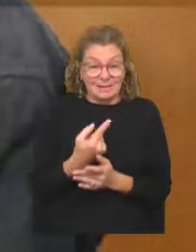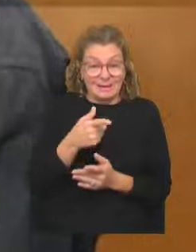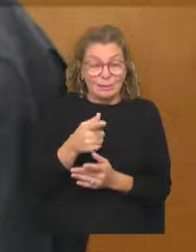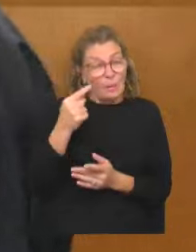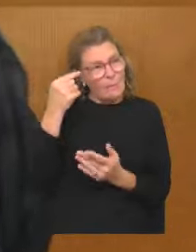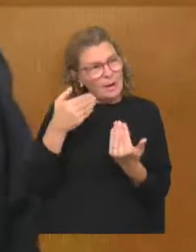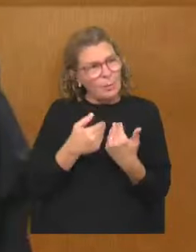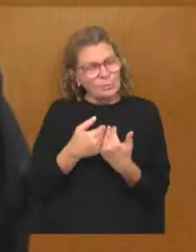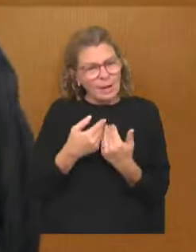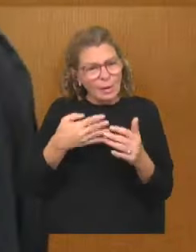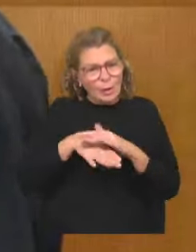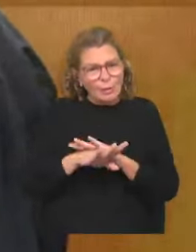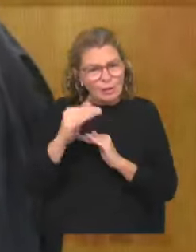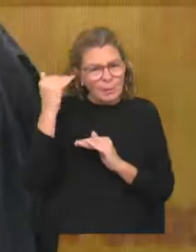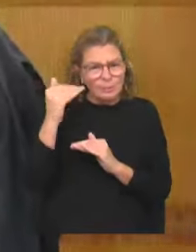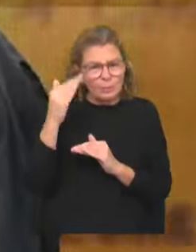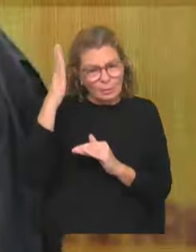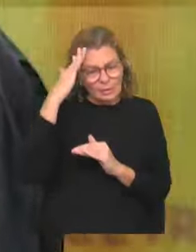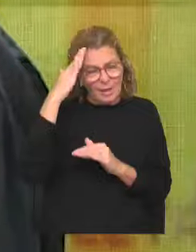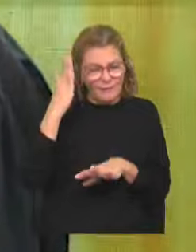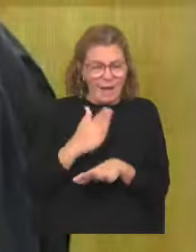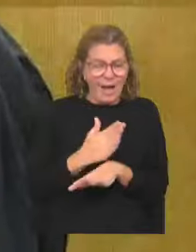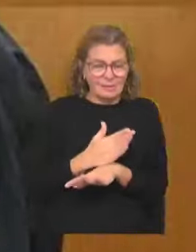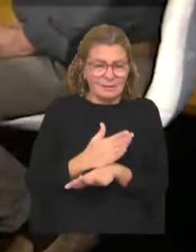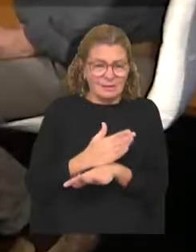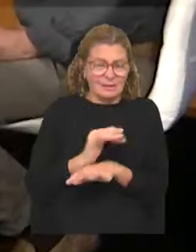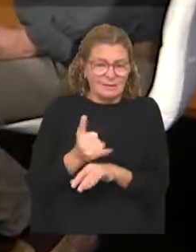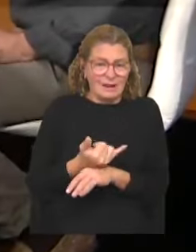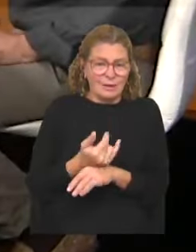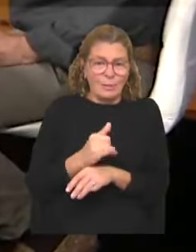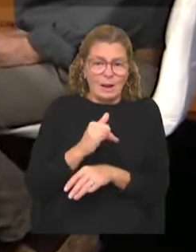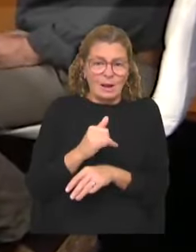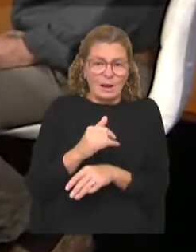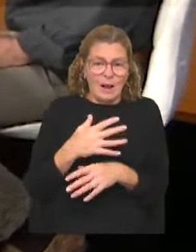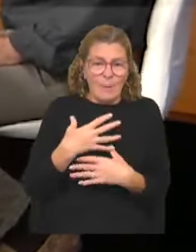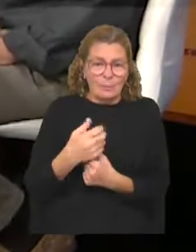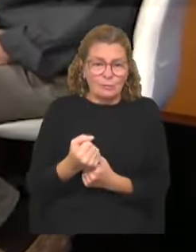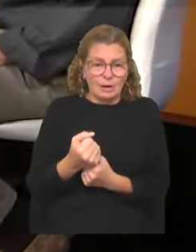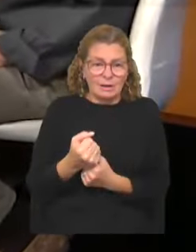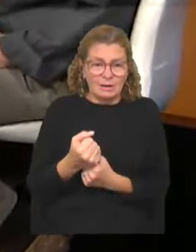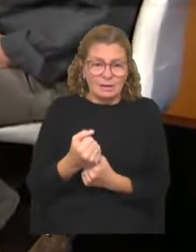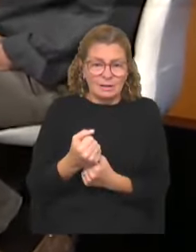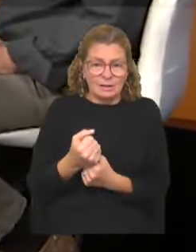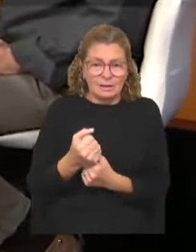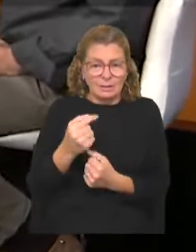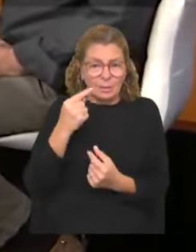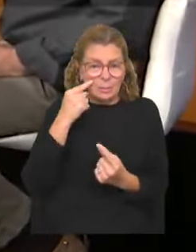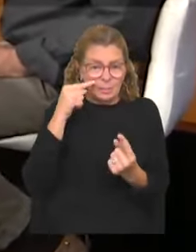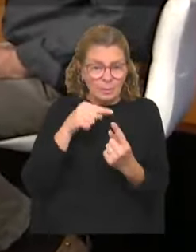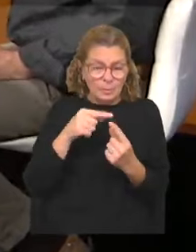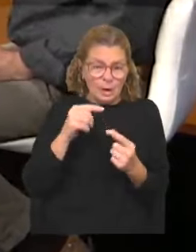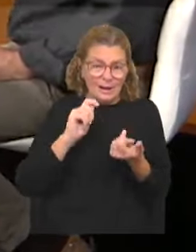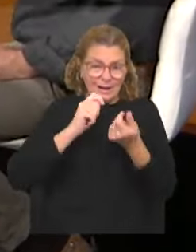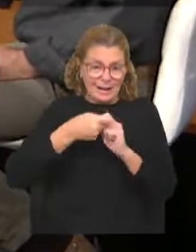si es, no se incluyen a los docentes porque se sabe de antemano de que no van a contar con ellos y por lo tanto por eso se pone el énfasis en el cambio